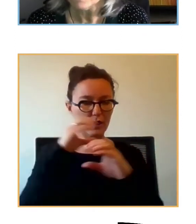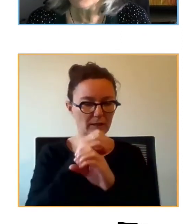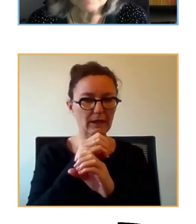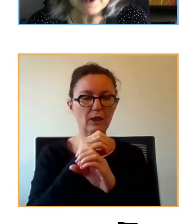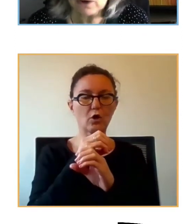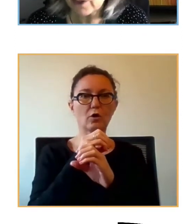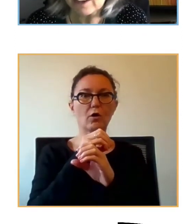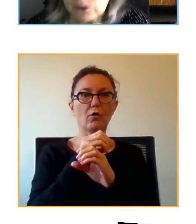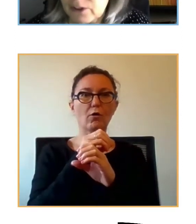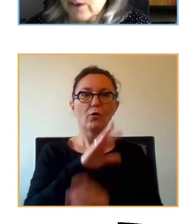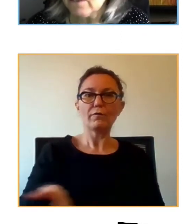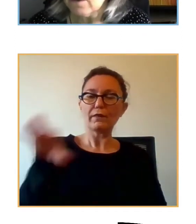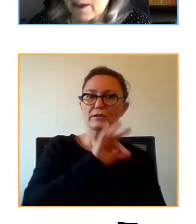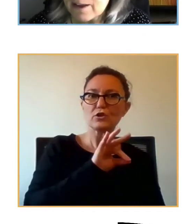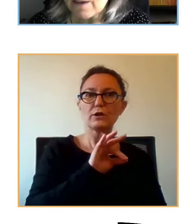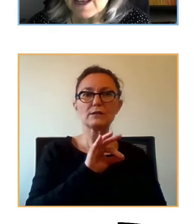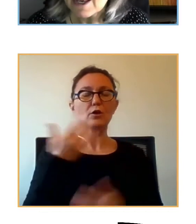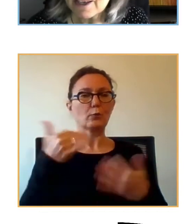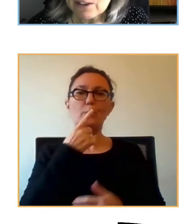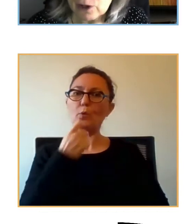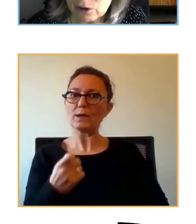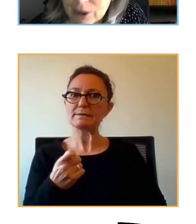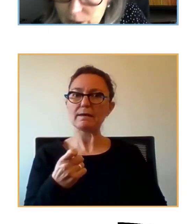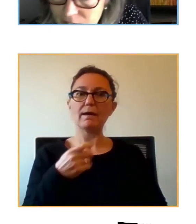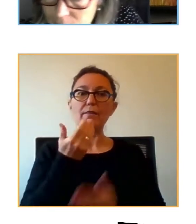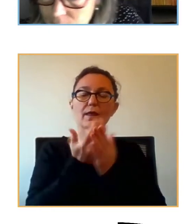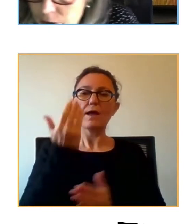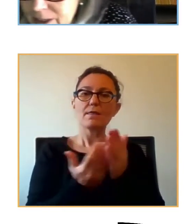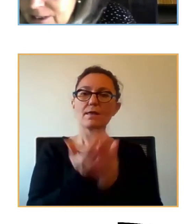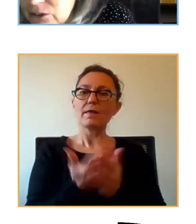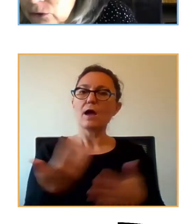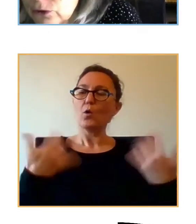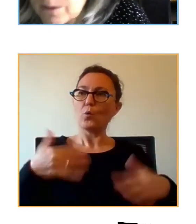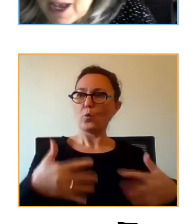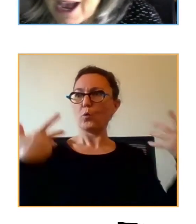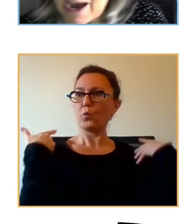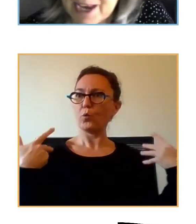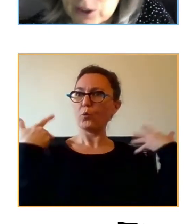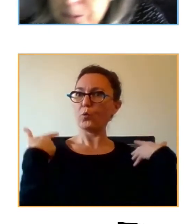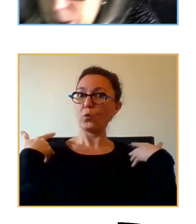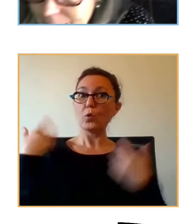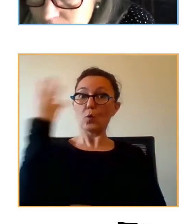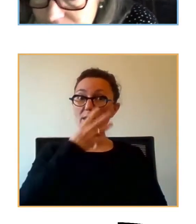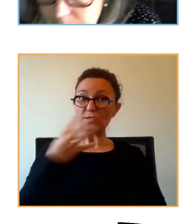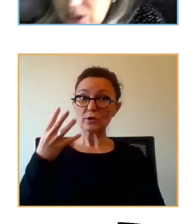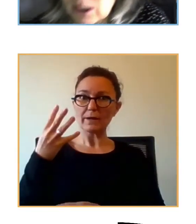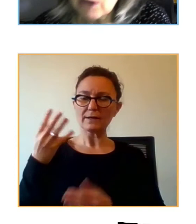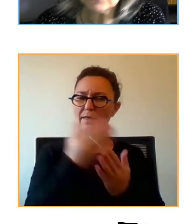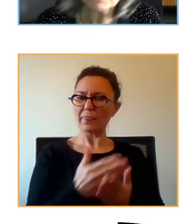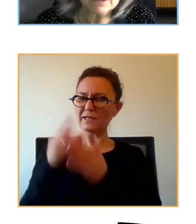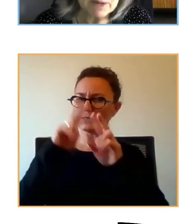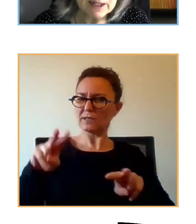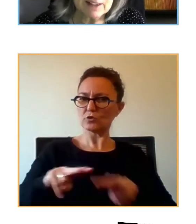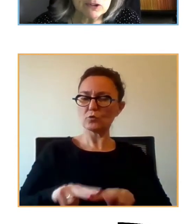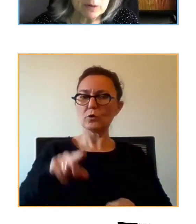en el manejo de las situaciones de día a día y que esto a lo largo de las cuatro semanas de estudio había ido empeorando a excepción de la